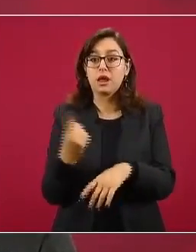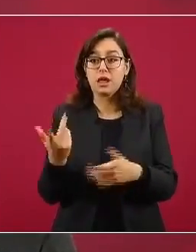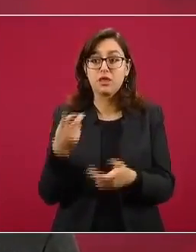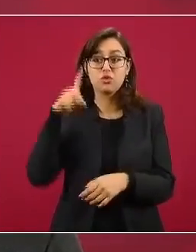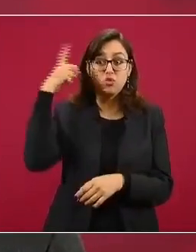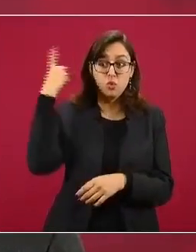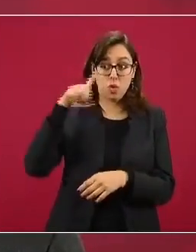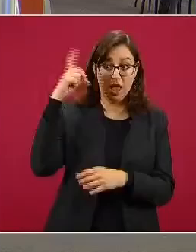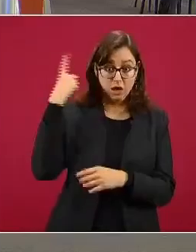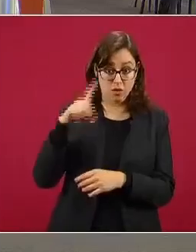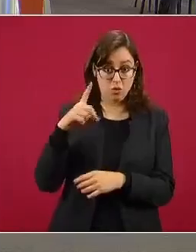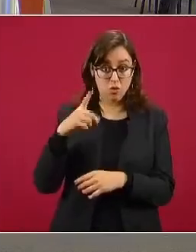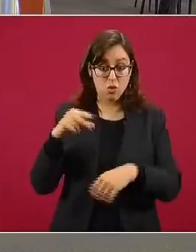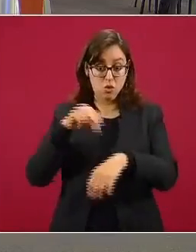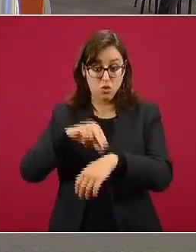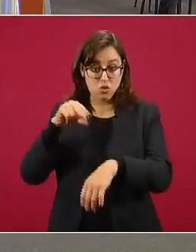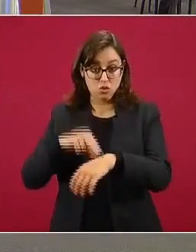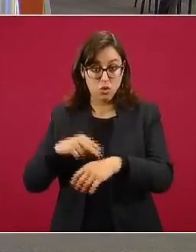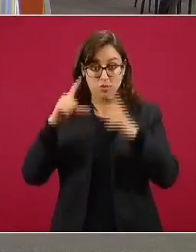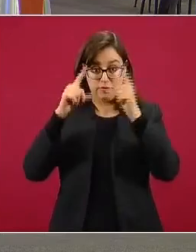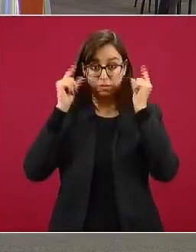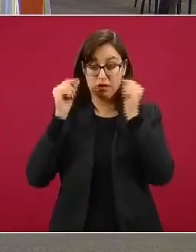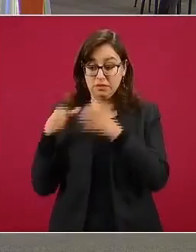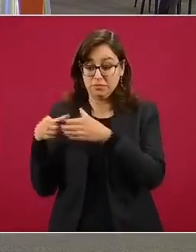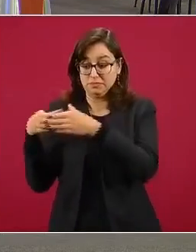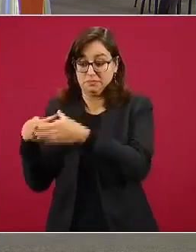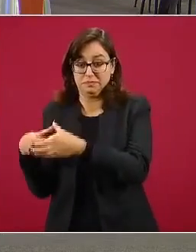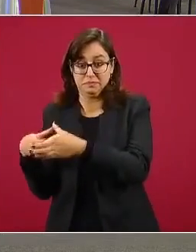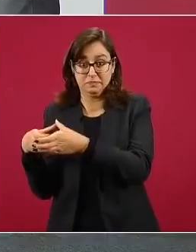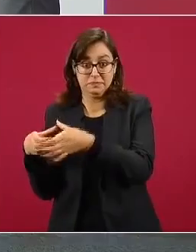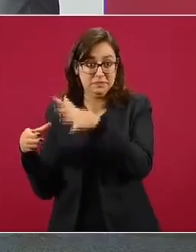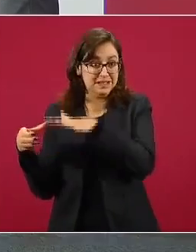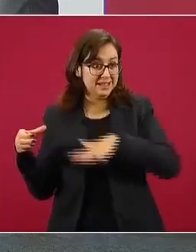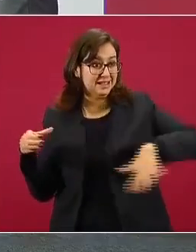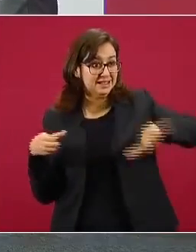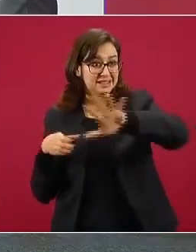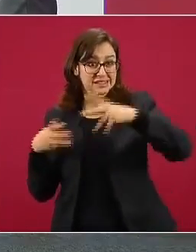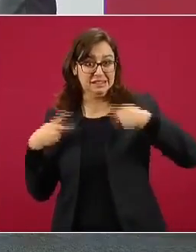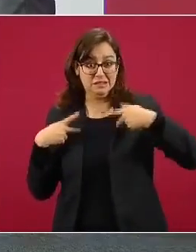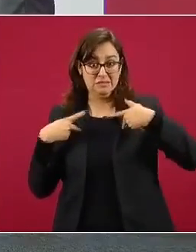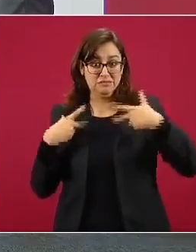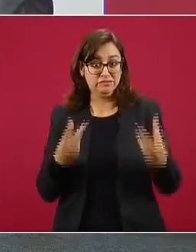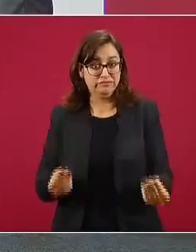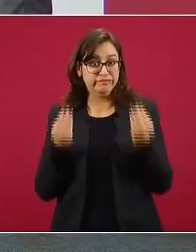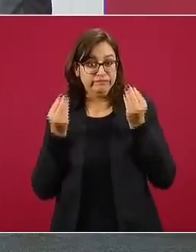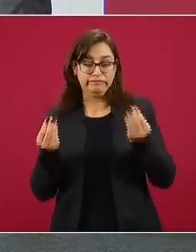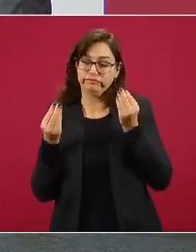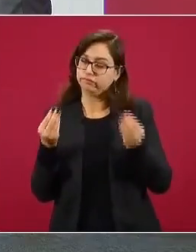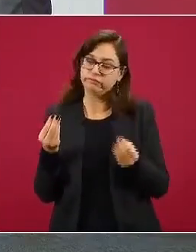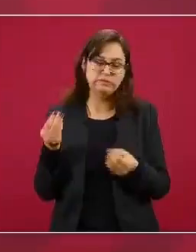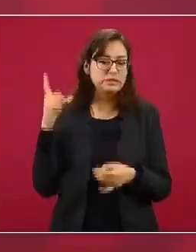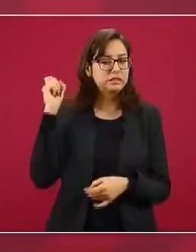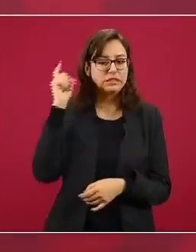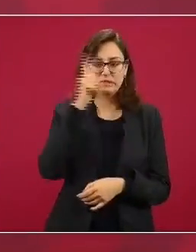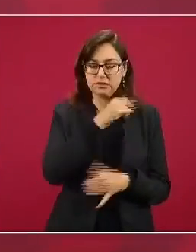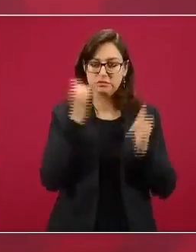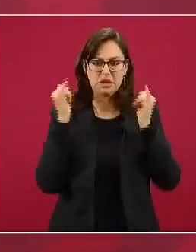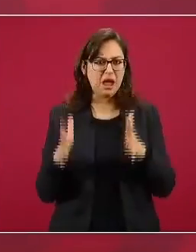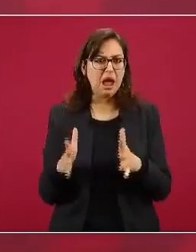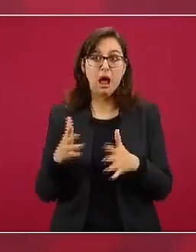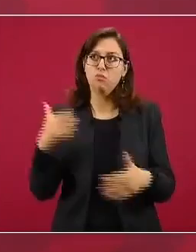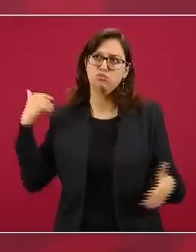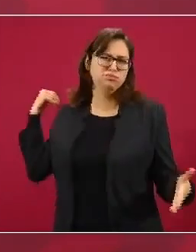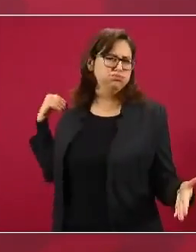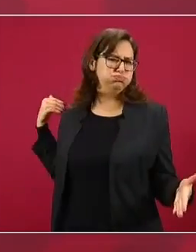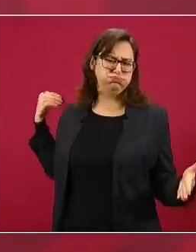y a las necesidades de atención, es un Estado que tiene menor número de miembros del personal de salud. Históricamente, no